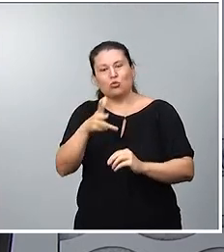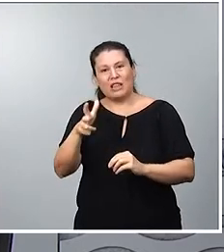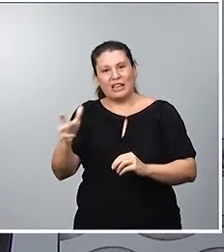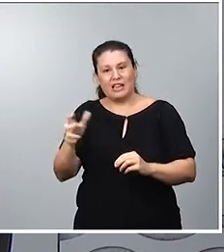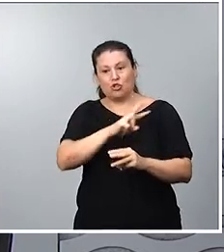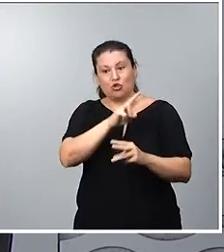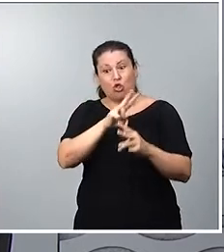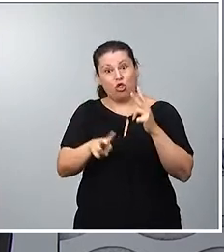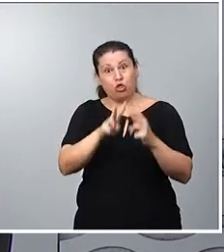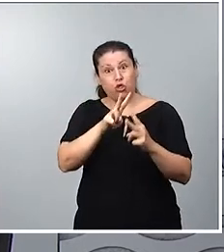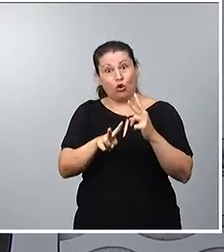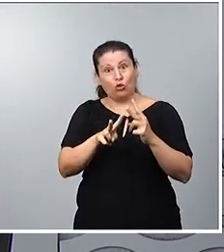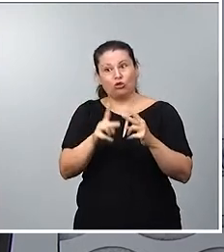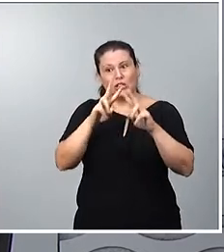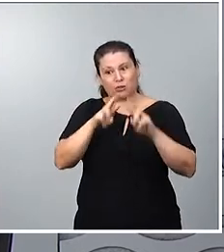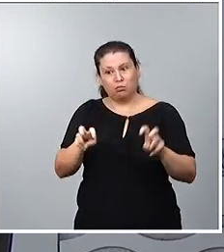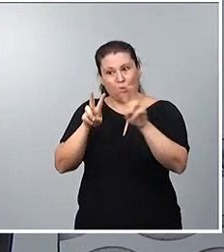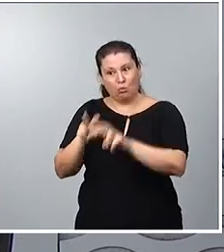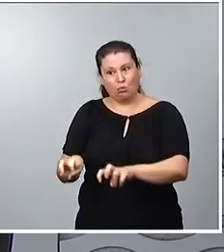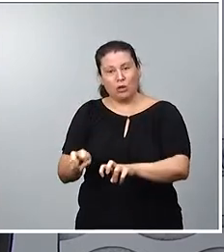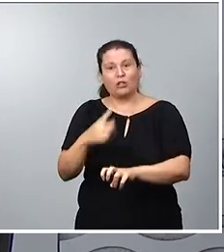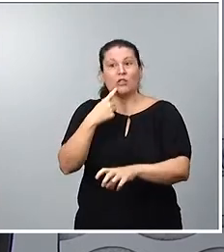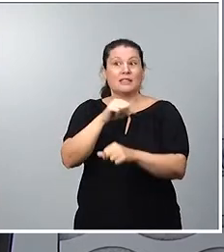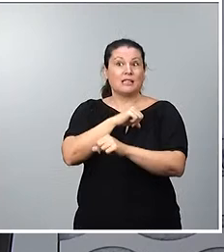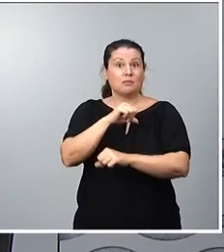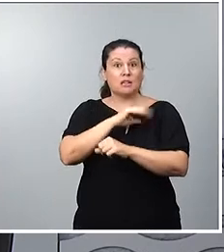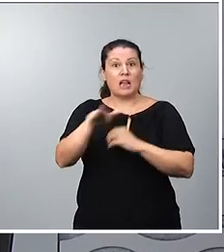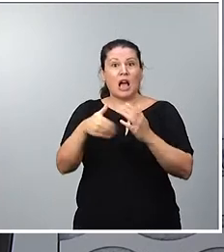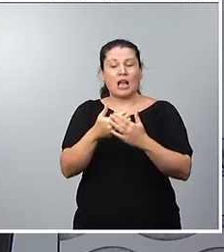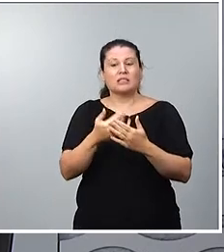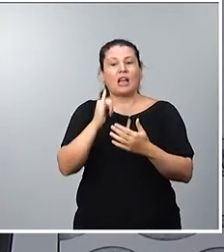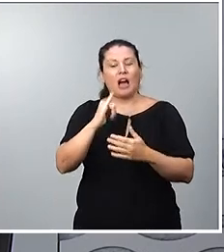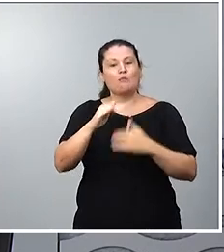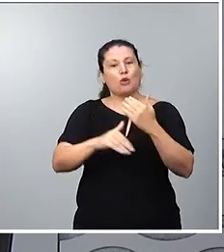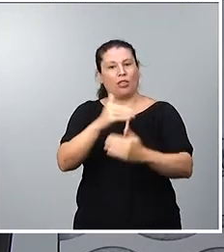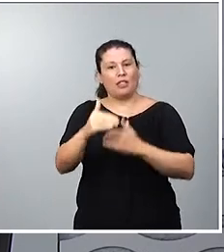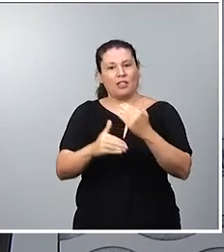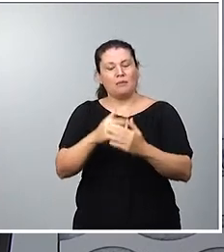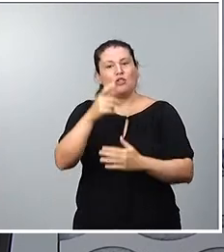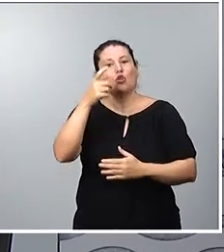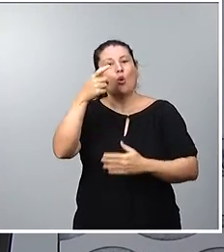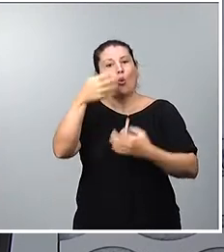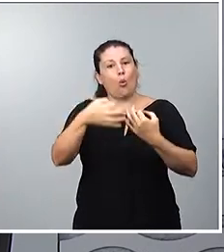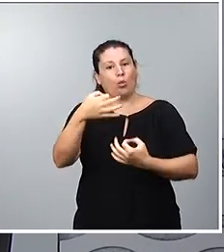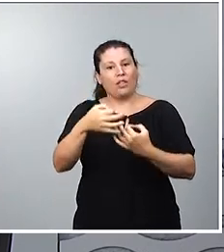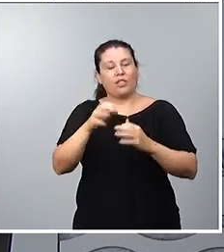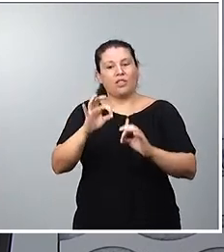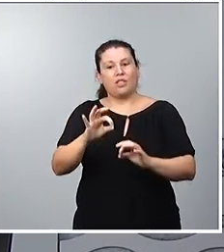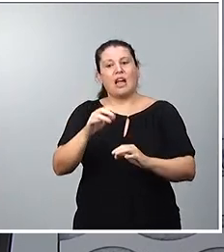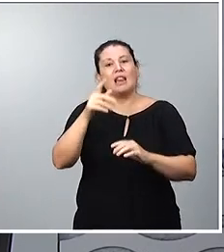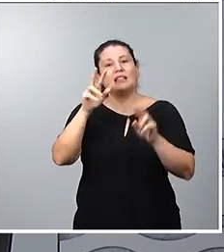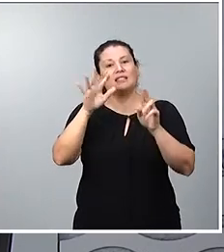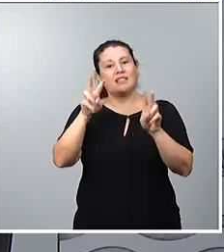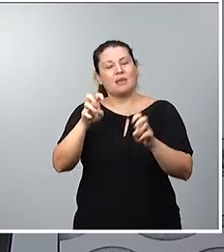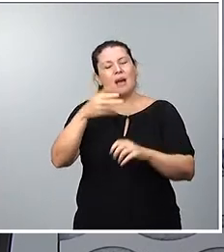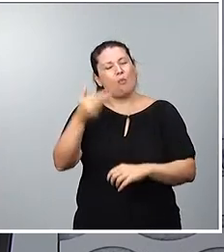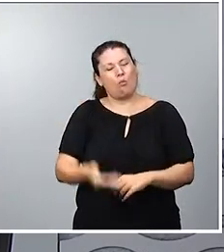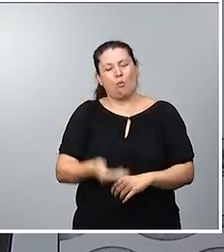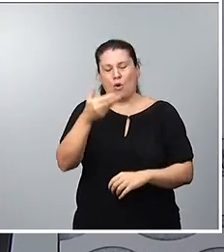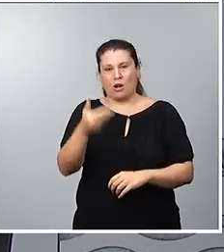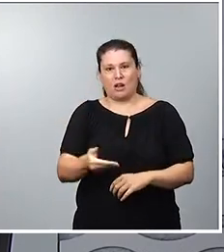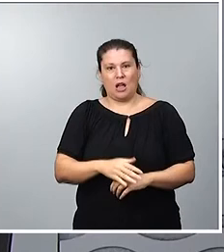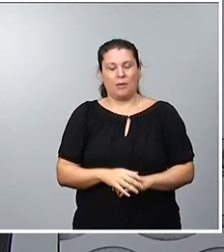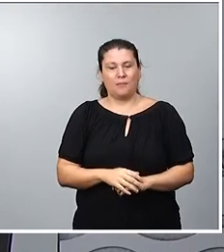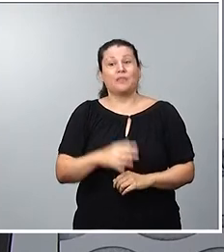Tribunal incó al procedimiento contra el señor Luis Rubiales como infracción muy grave. Una vez el Tribunal admita